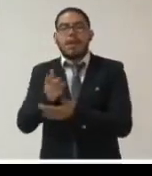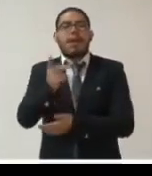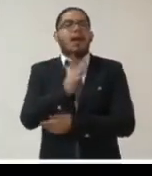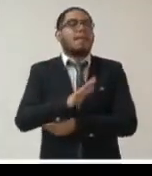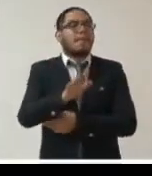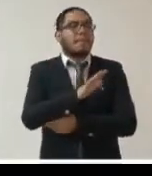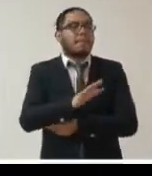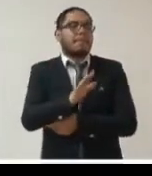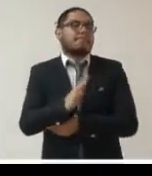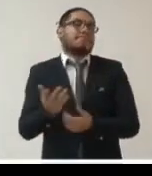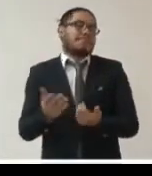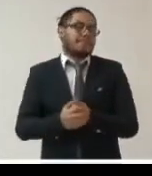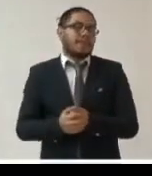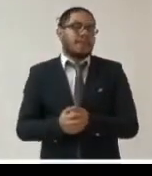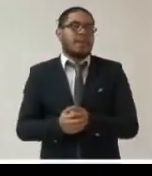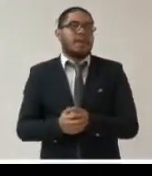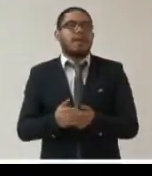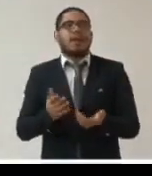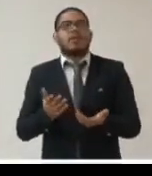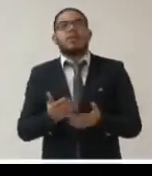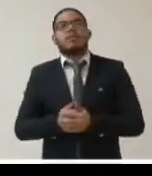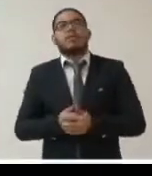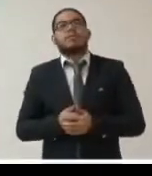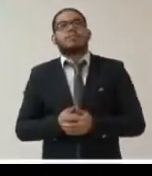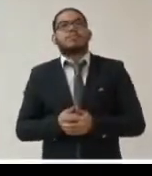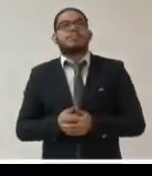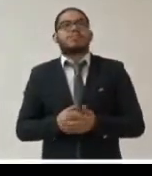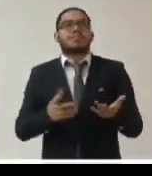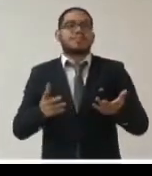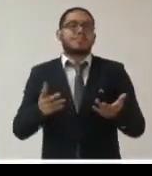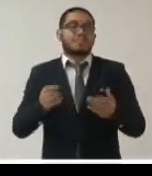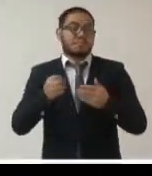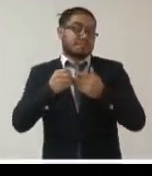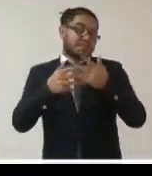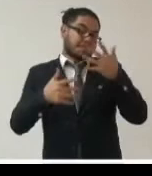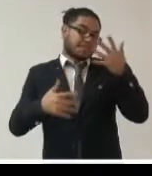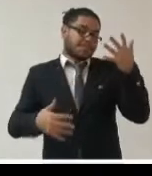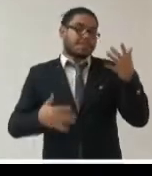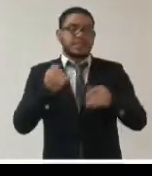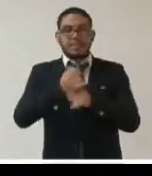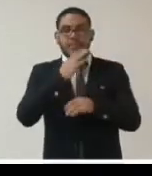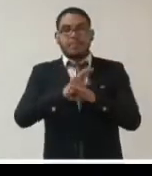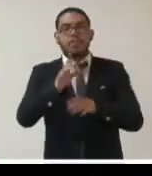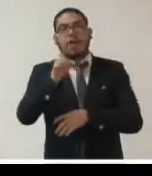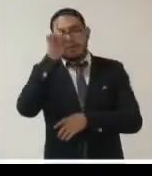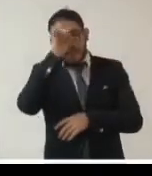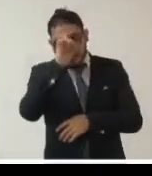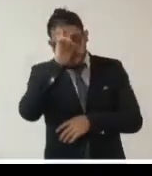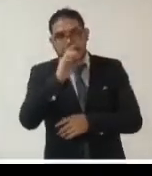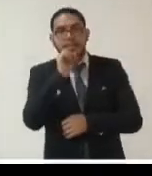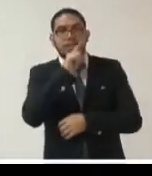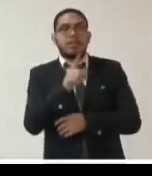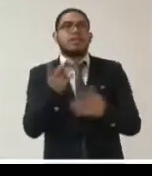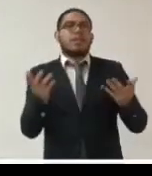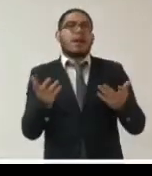y yo creo que todo eso es un arsenal de informes y de recomendaciones por un lado han sido por